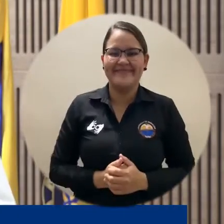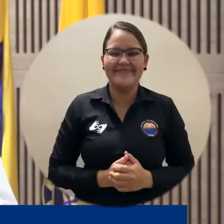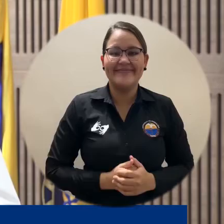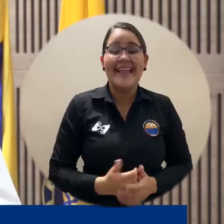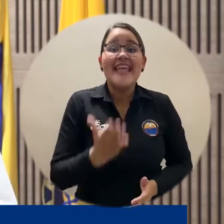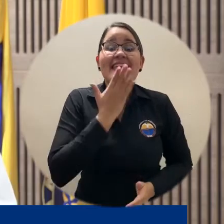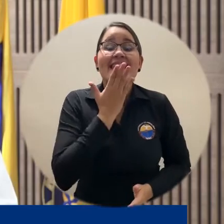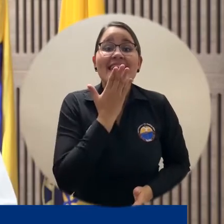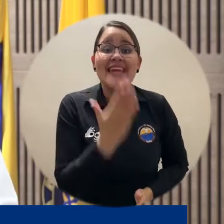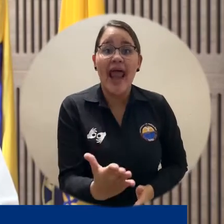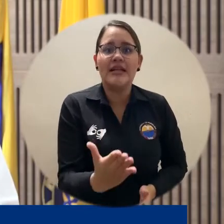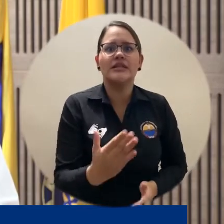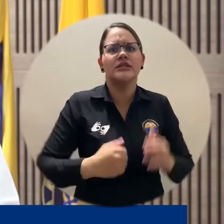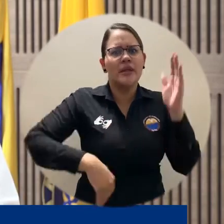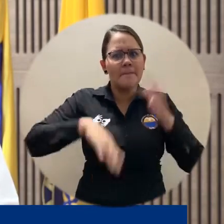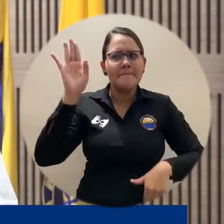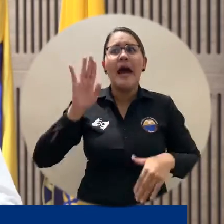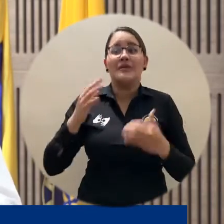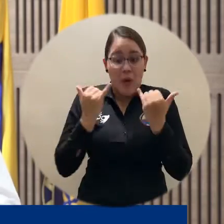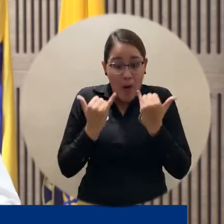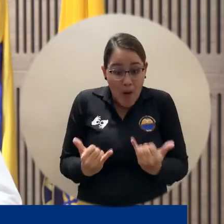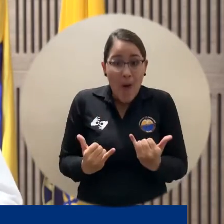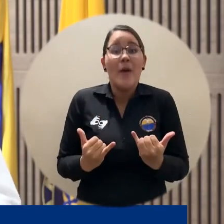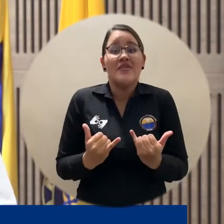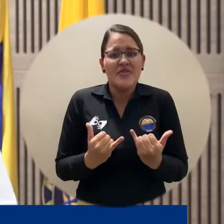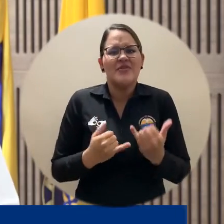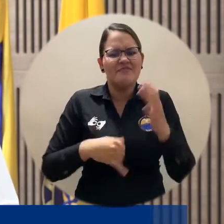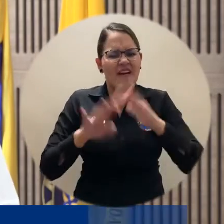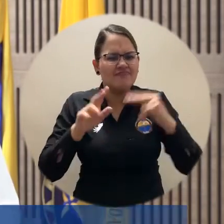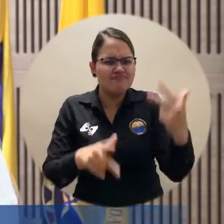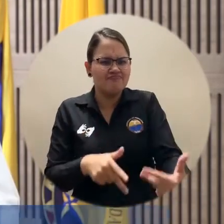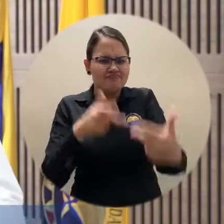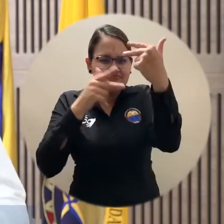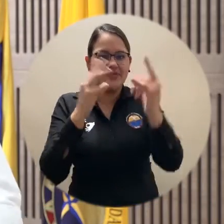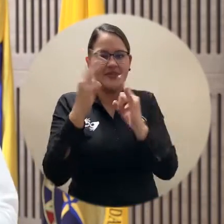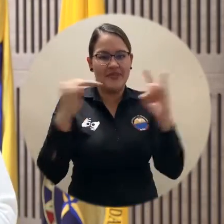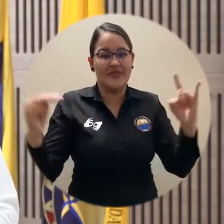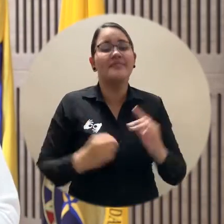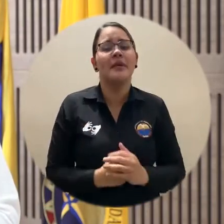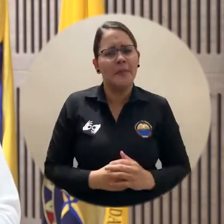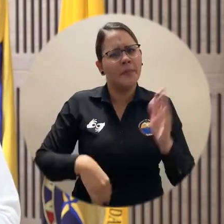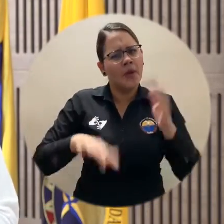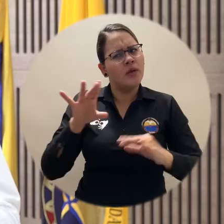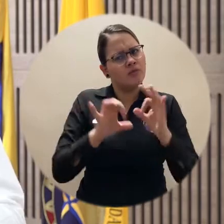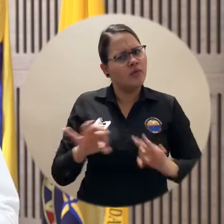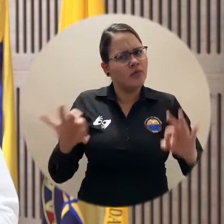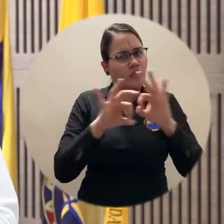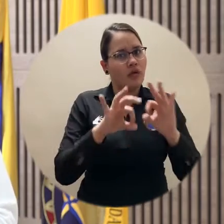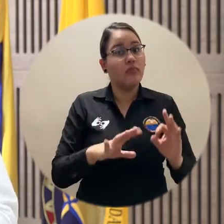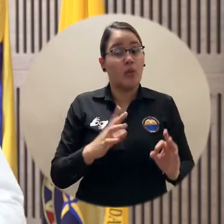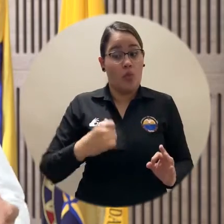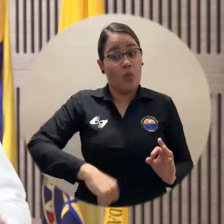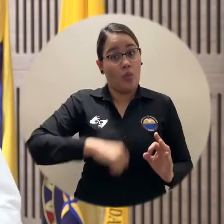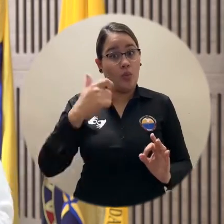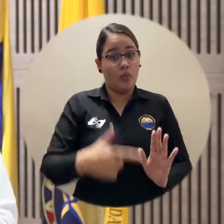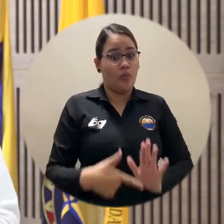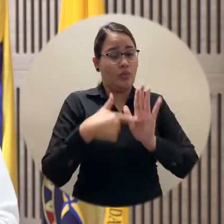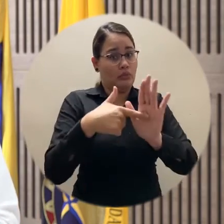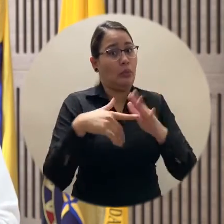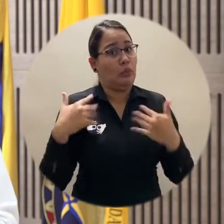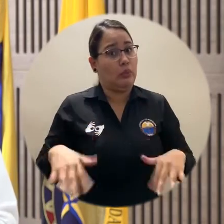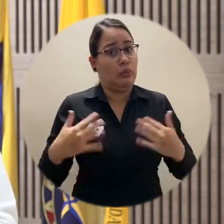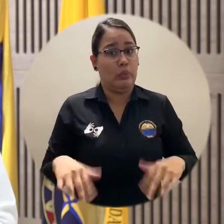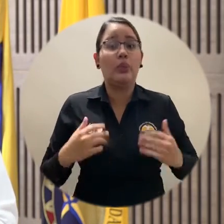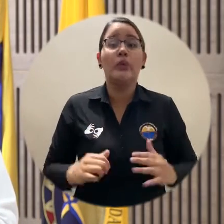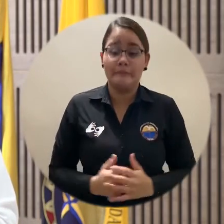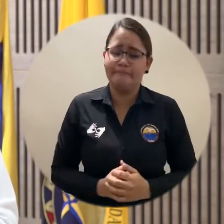reencontrarse con su alma mater, gracias por llevar adelante el nombre de nuestra institución y como universidad, este año ha sido un año desafiante para todos